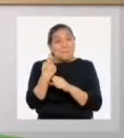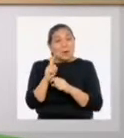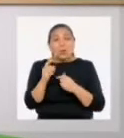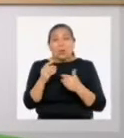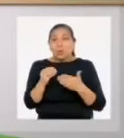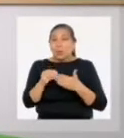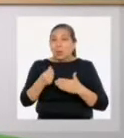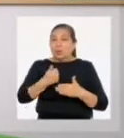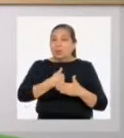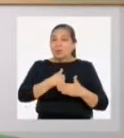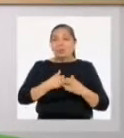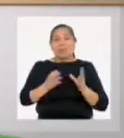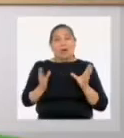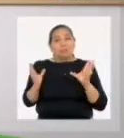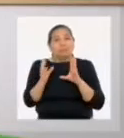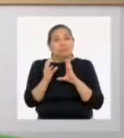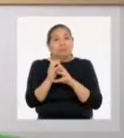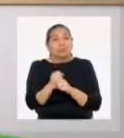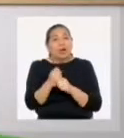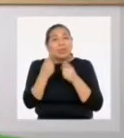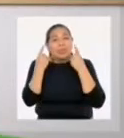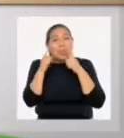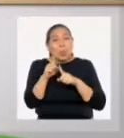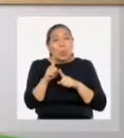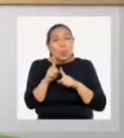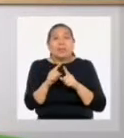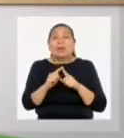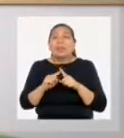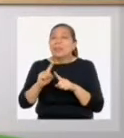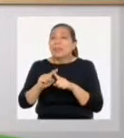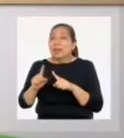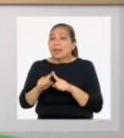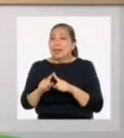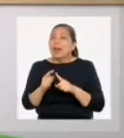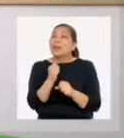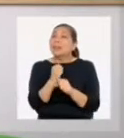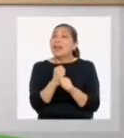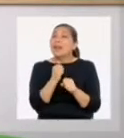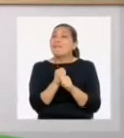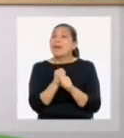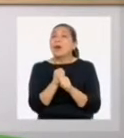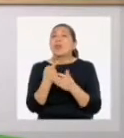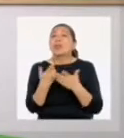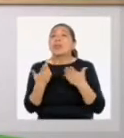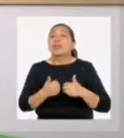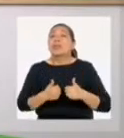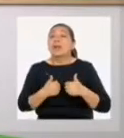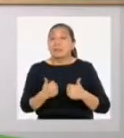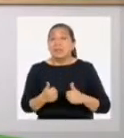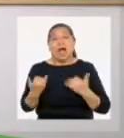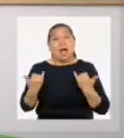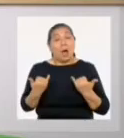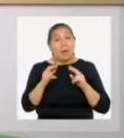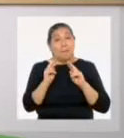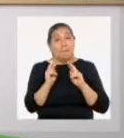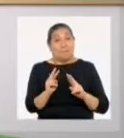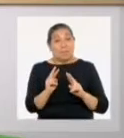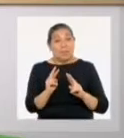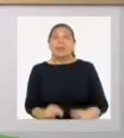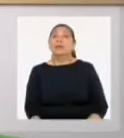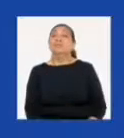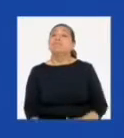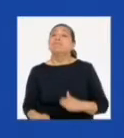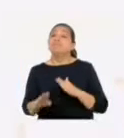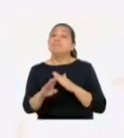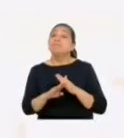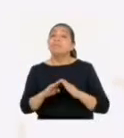tuvo su propia racionalidad de acuerdo con las distintas actividades urbanas. Ahora miremos la